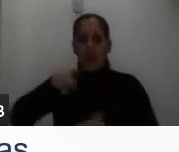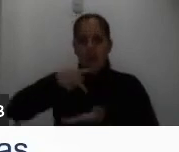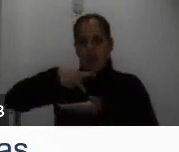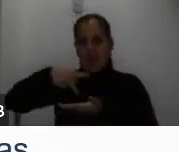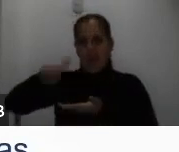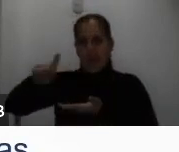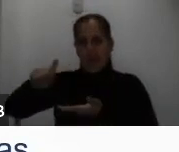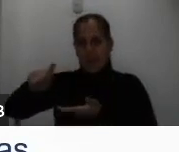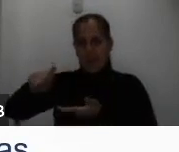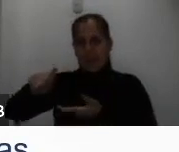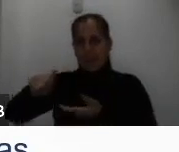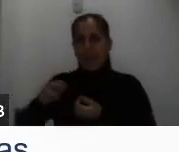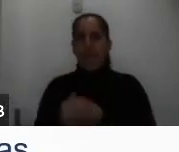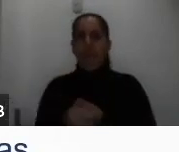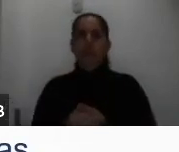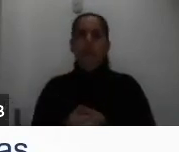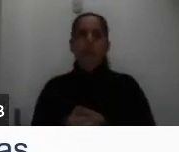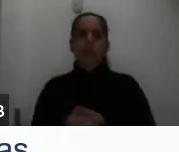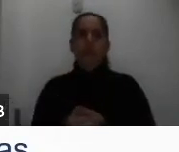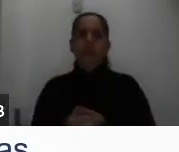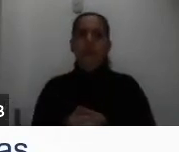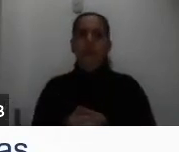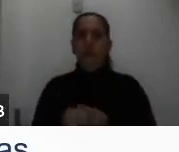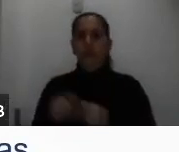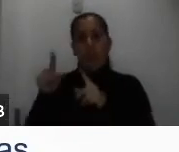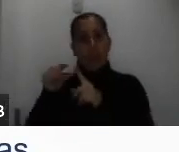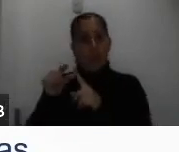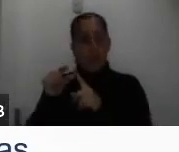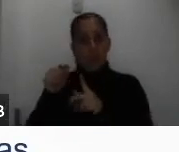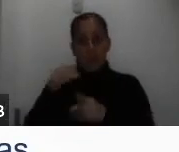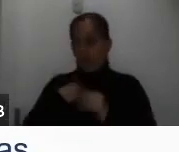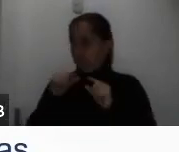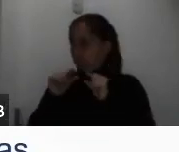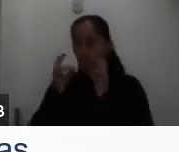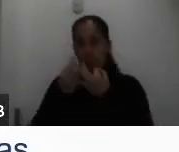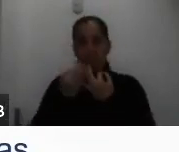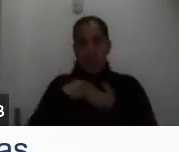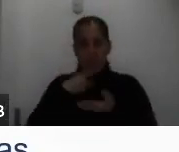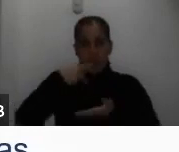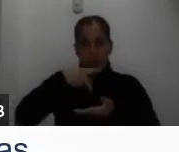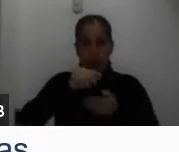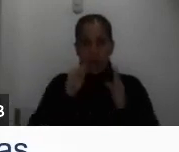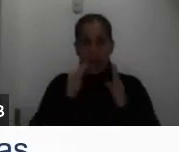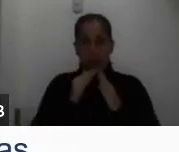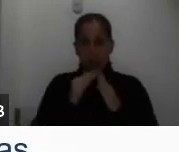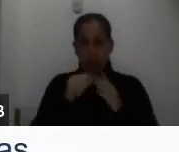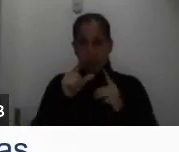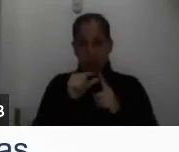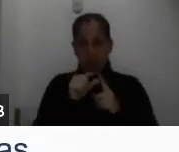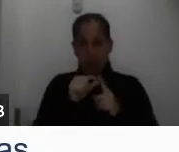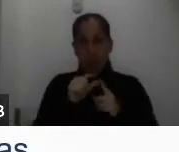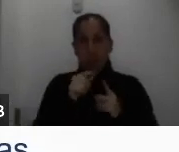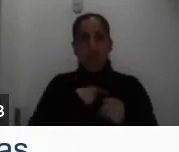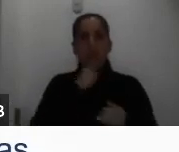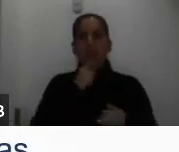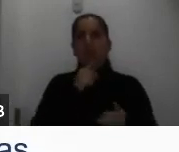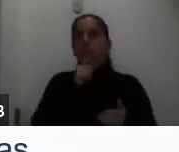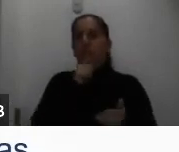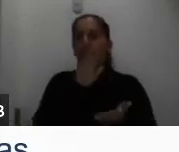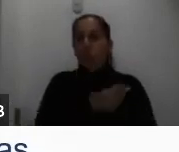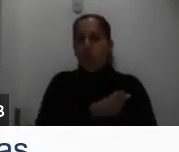grupo familiar un alquiler, entonces si hay contrato nos entregan la copia del contrato